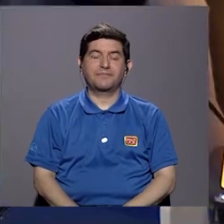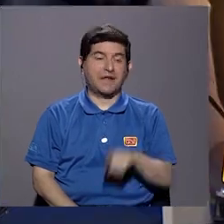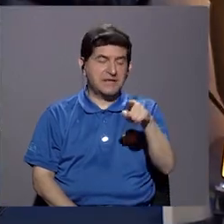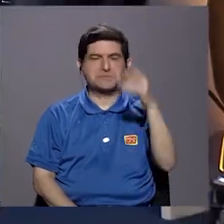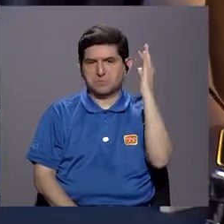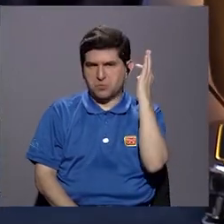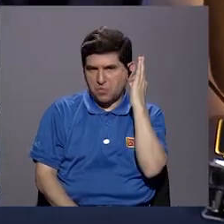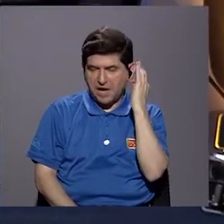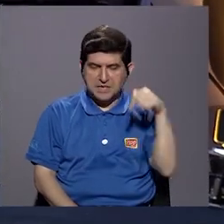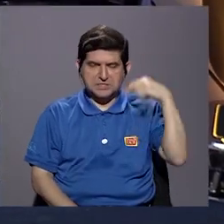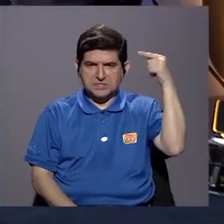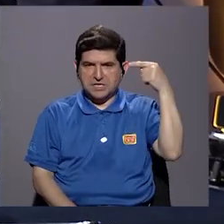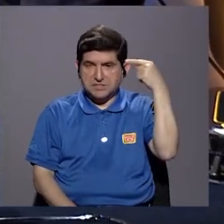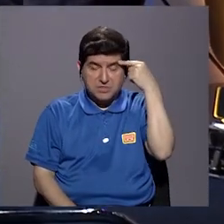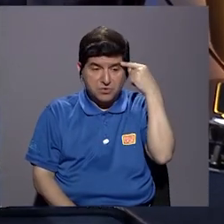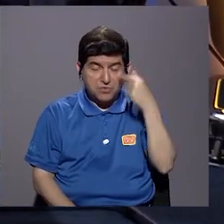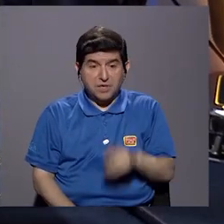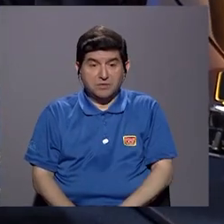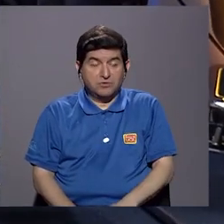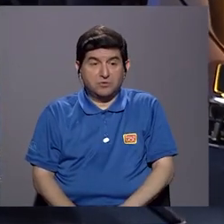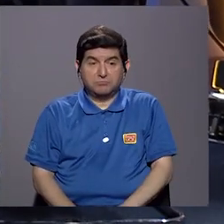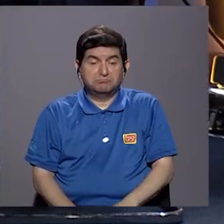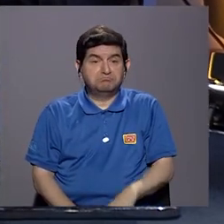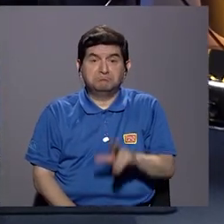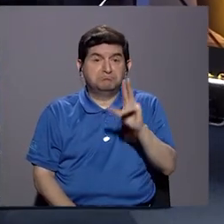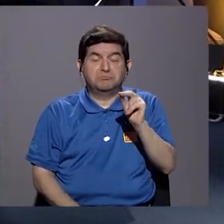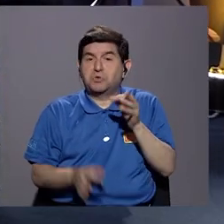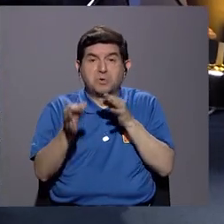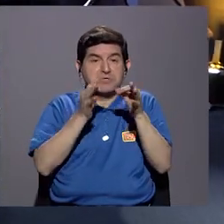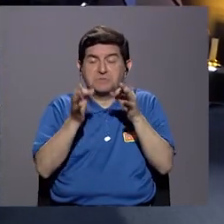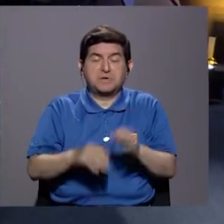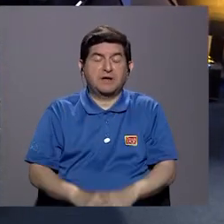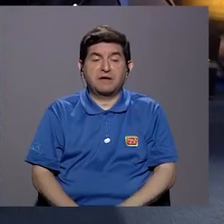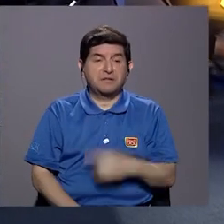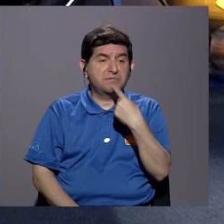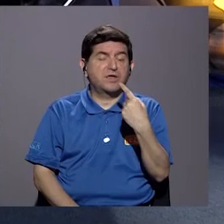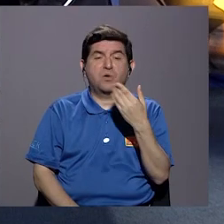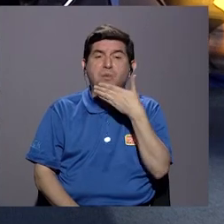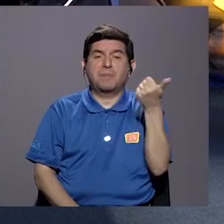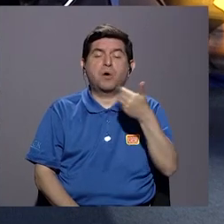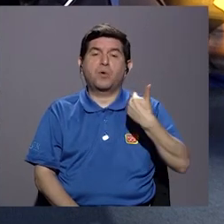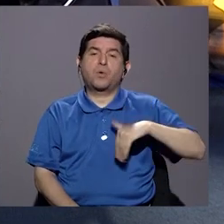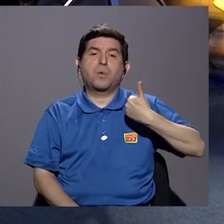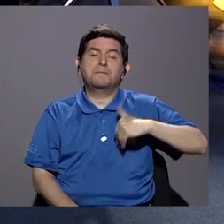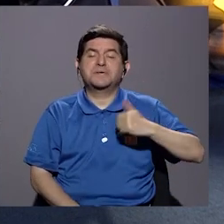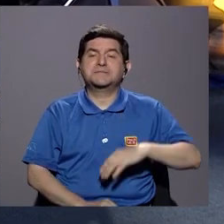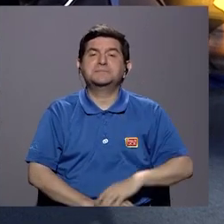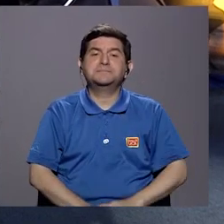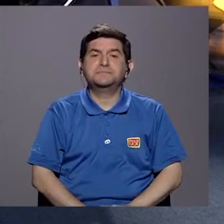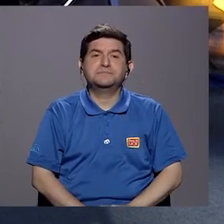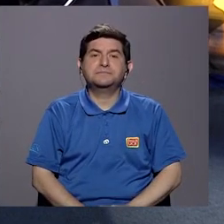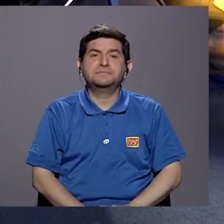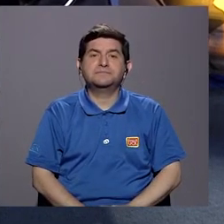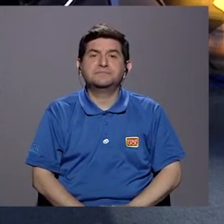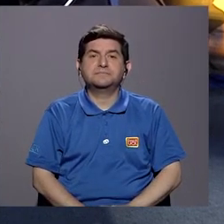¿Qué iba a hacer para mujeres? Y que esta administración inexplicablemente prefirió que se quedara para hombres. Pero bueno, digamos,